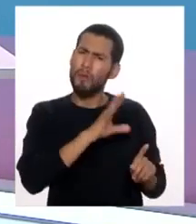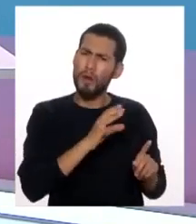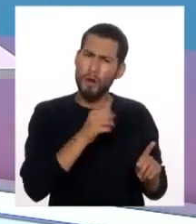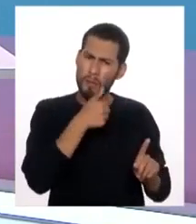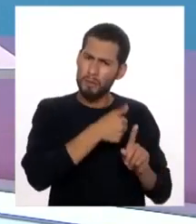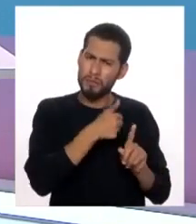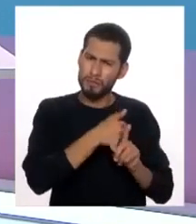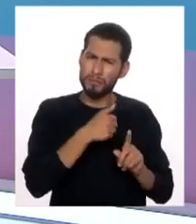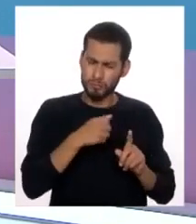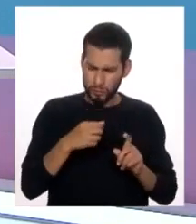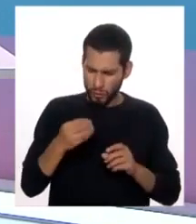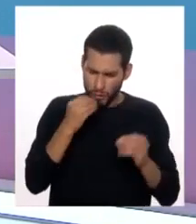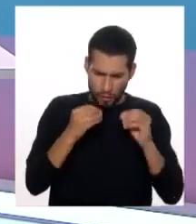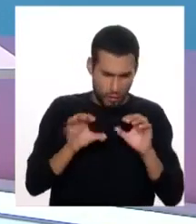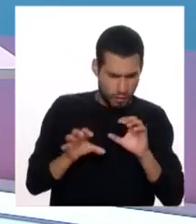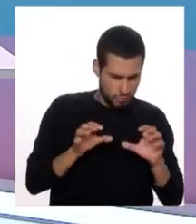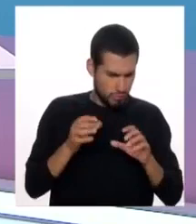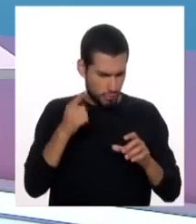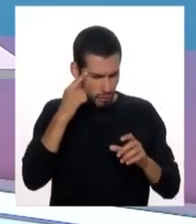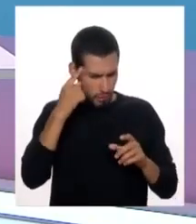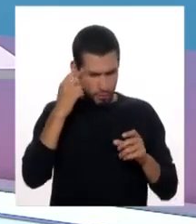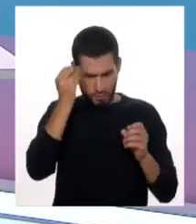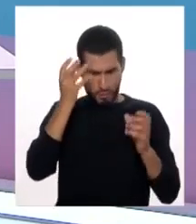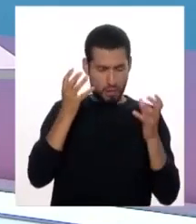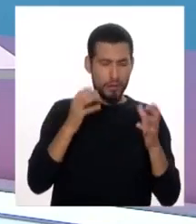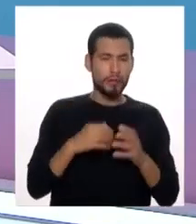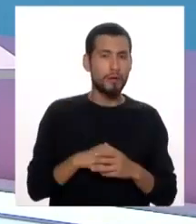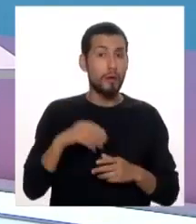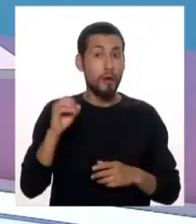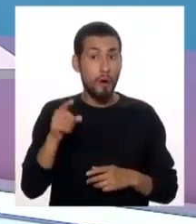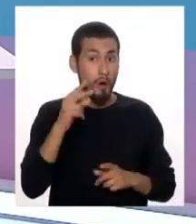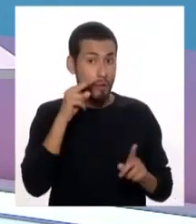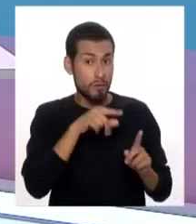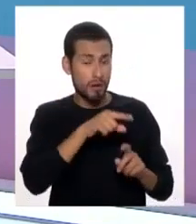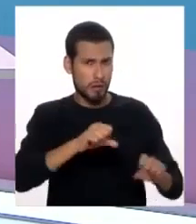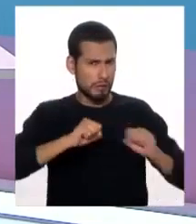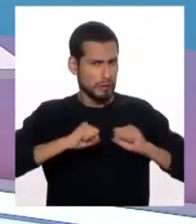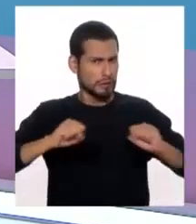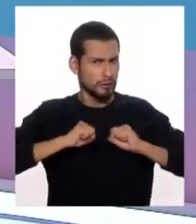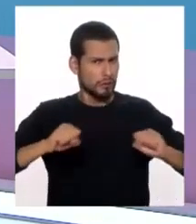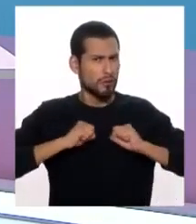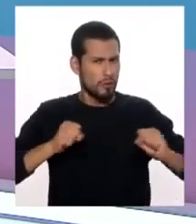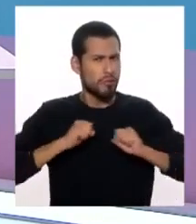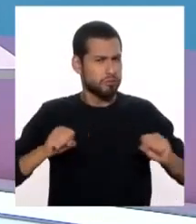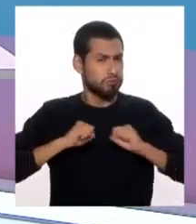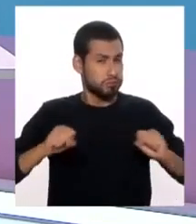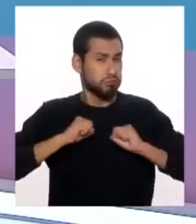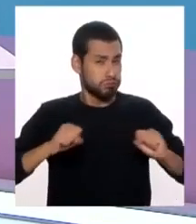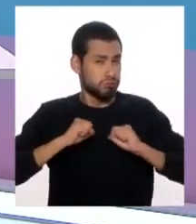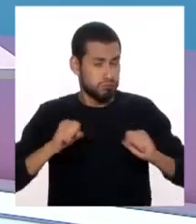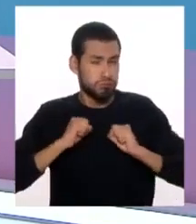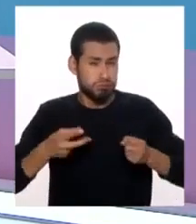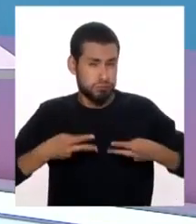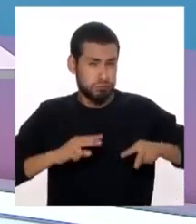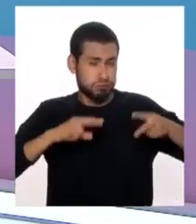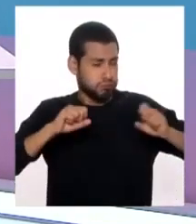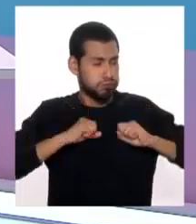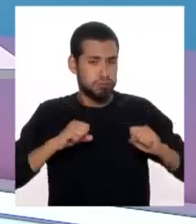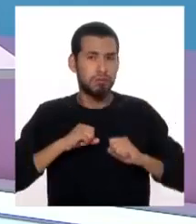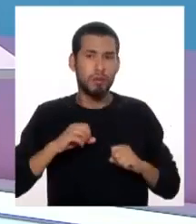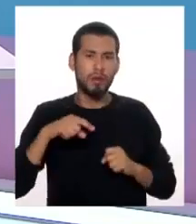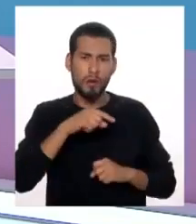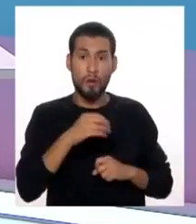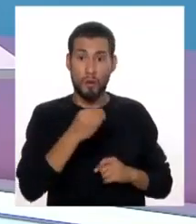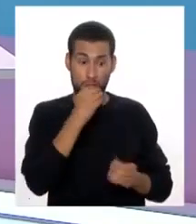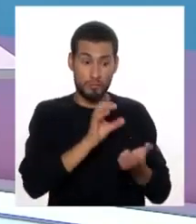interior. Ojo con eso. Cuando ves que hace ejercicios de manera excesiva y hay control o restricción